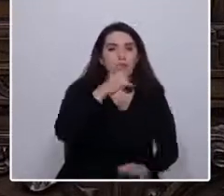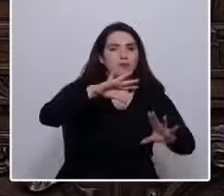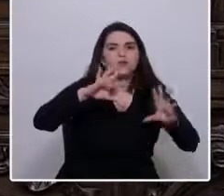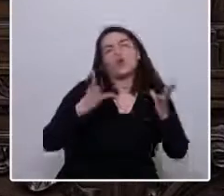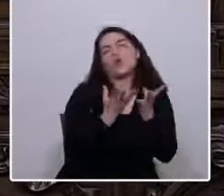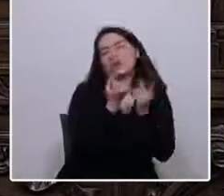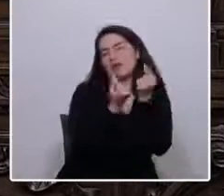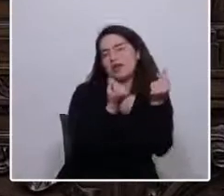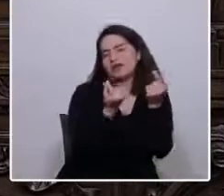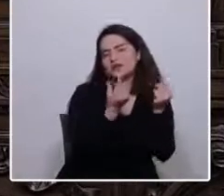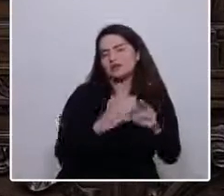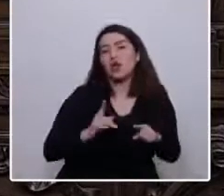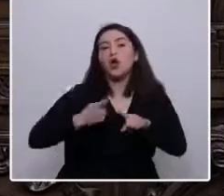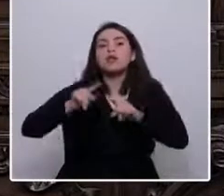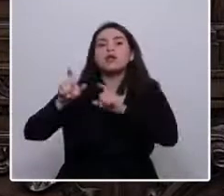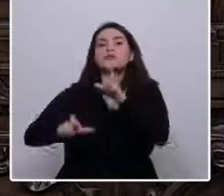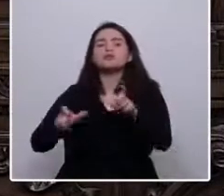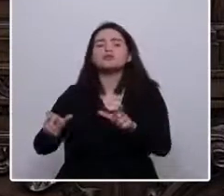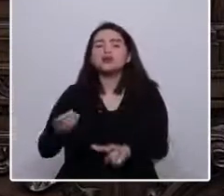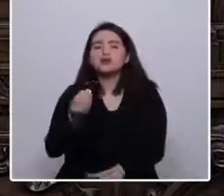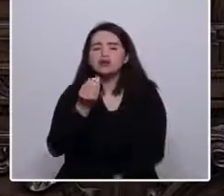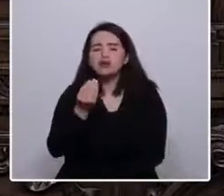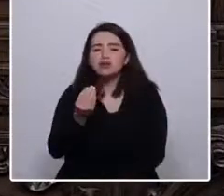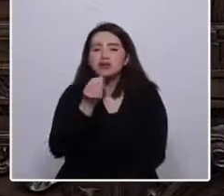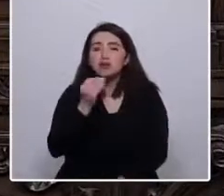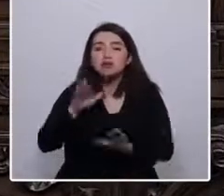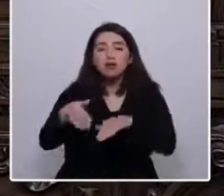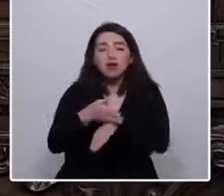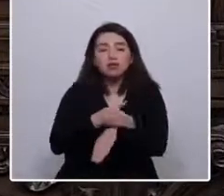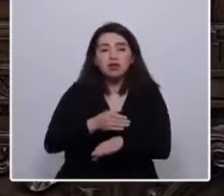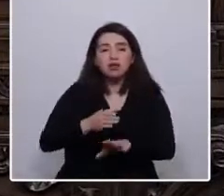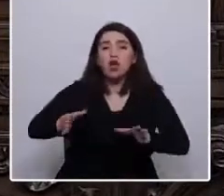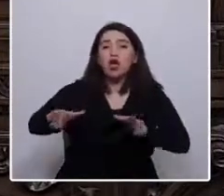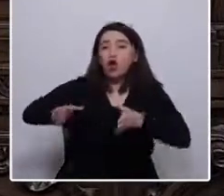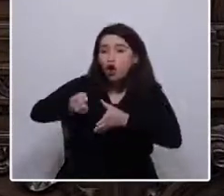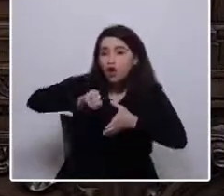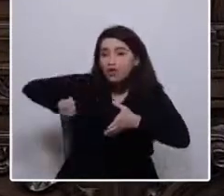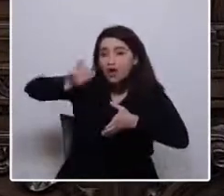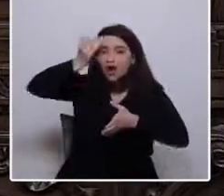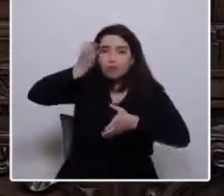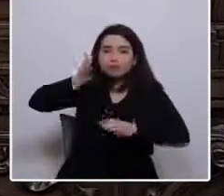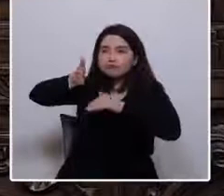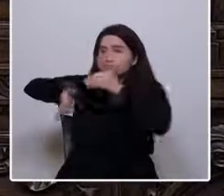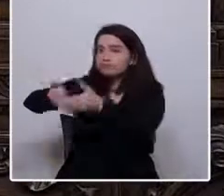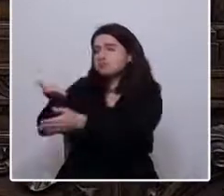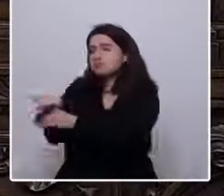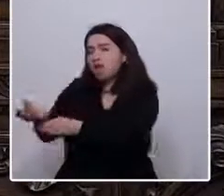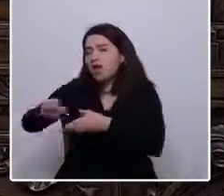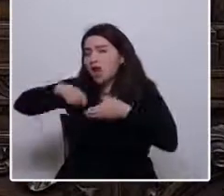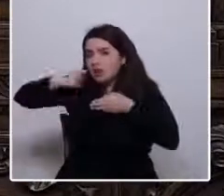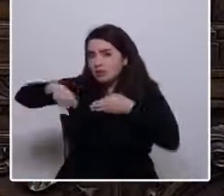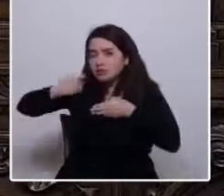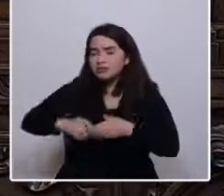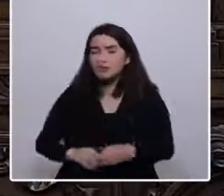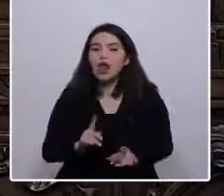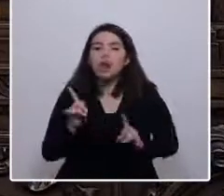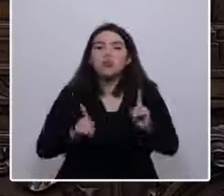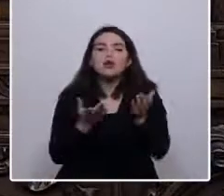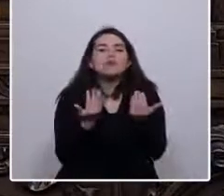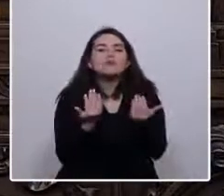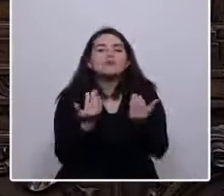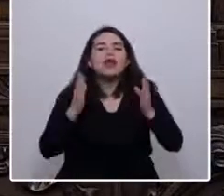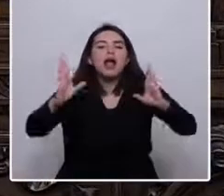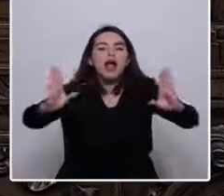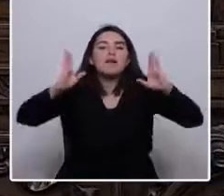el primer mundo. Y otros comen todavía, como lo señalaba antes, en hoyas comunes. Y miles tienen que esperar un camión aljibe que les lleve agua